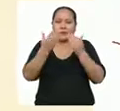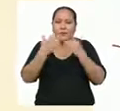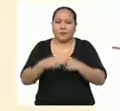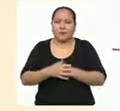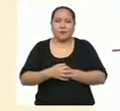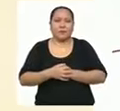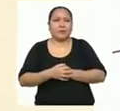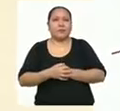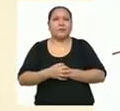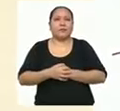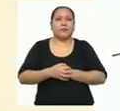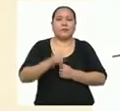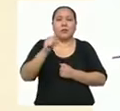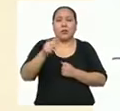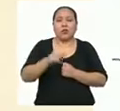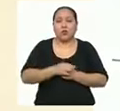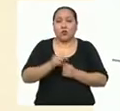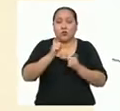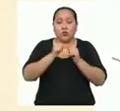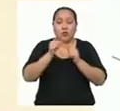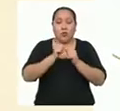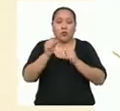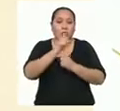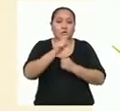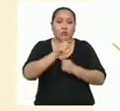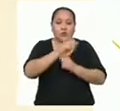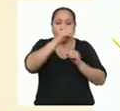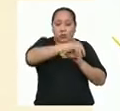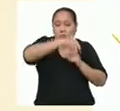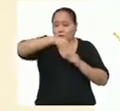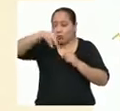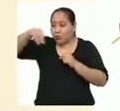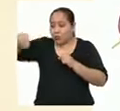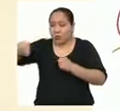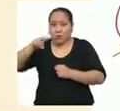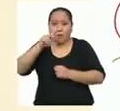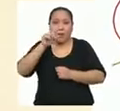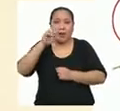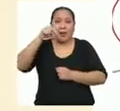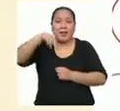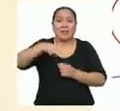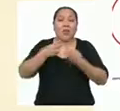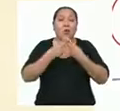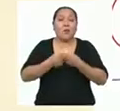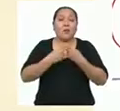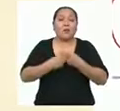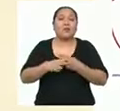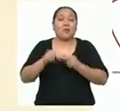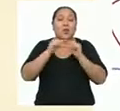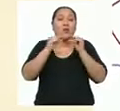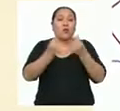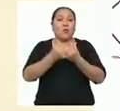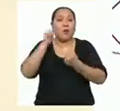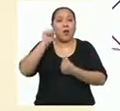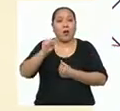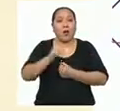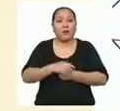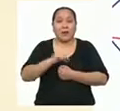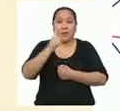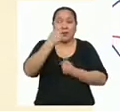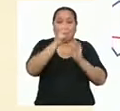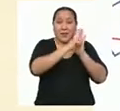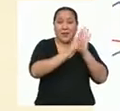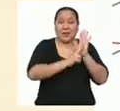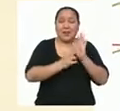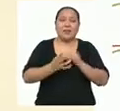profesora. Como son datos no agrupados para calcular la varianza de los pesos para la sección A, utilizamos la